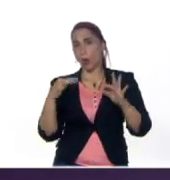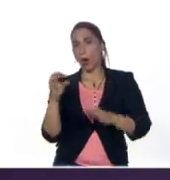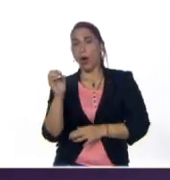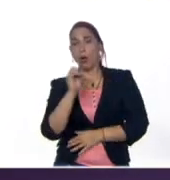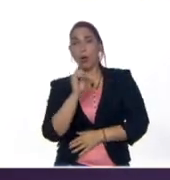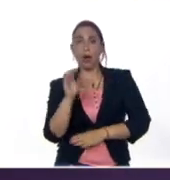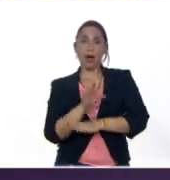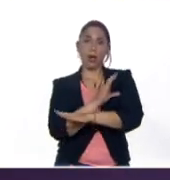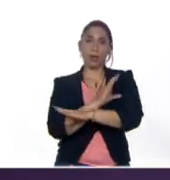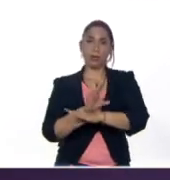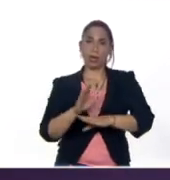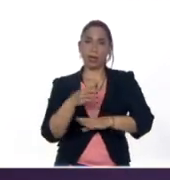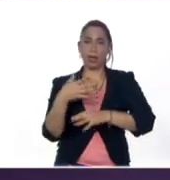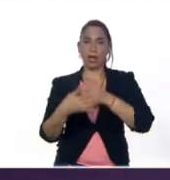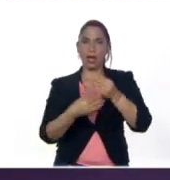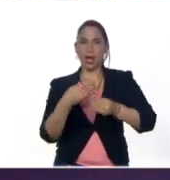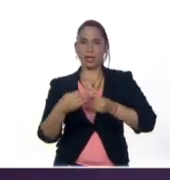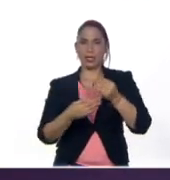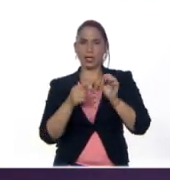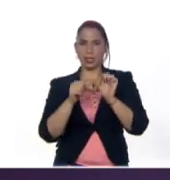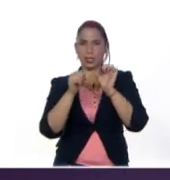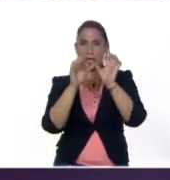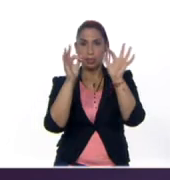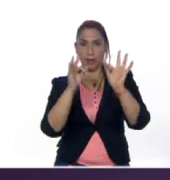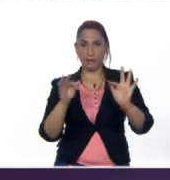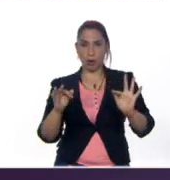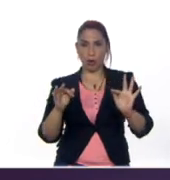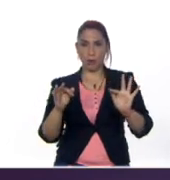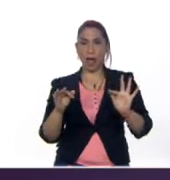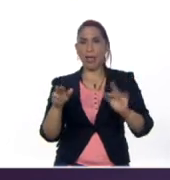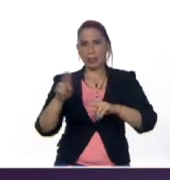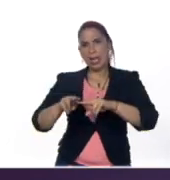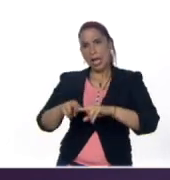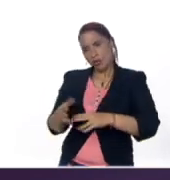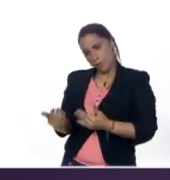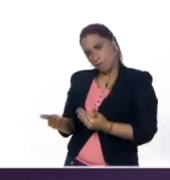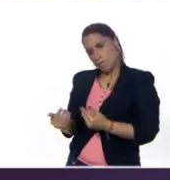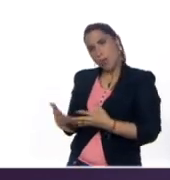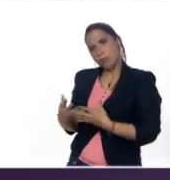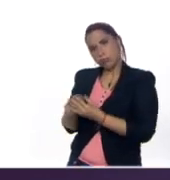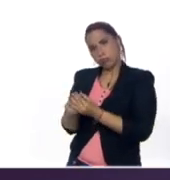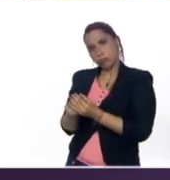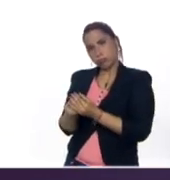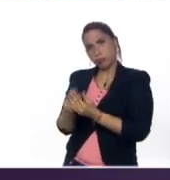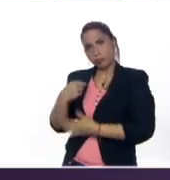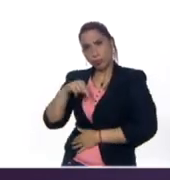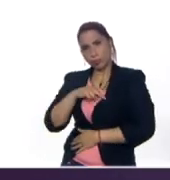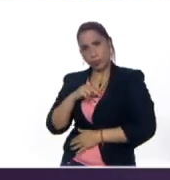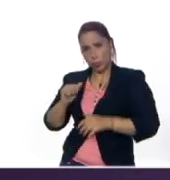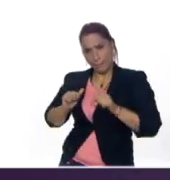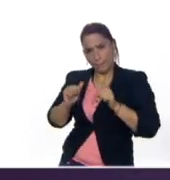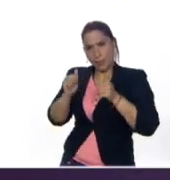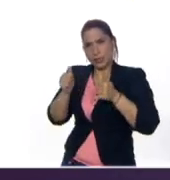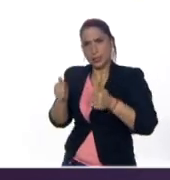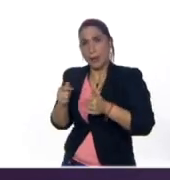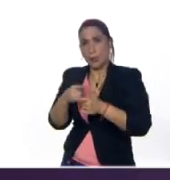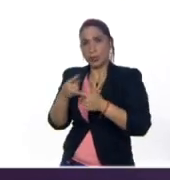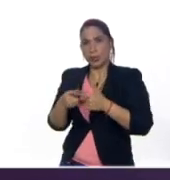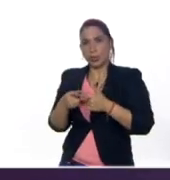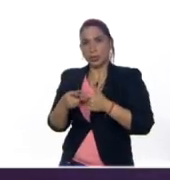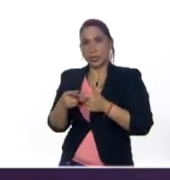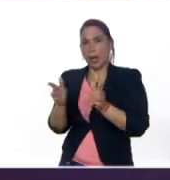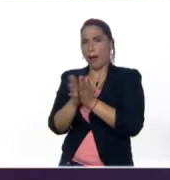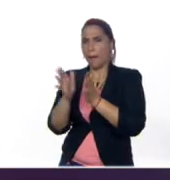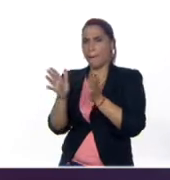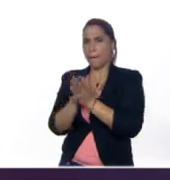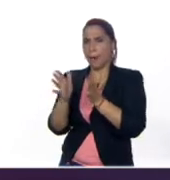Lo vamos a hacer entonces de la siguiente manera. Le tomamos sus manitos, las ponemos juntos a la de nosotros y comenzamos entonces a aplaudir.